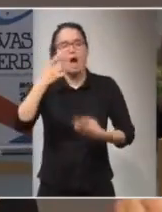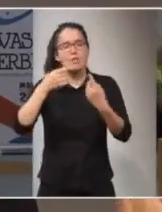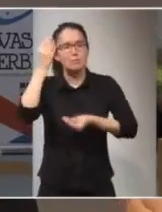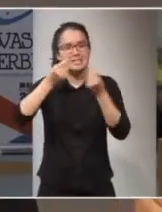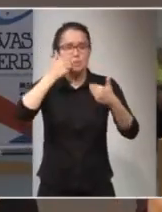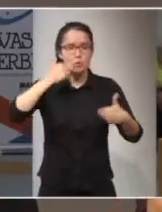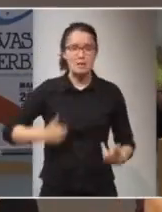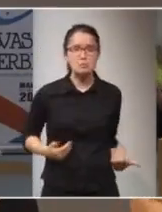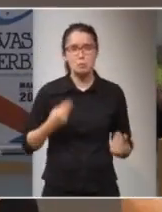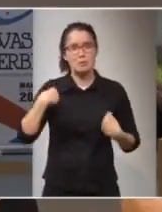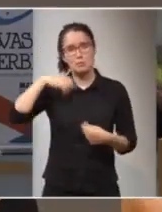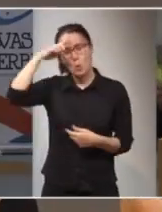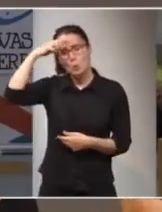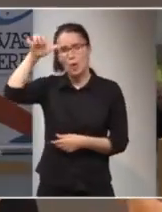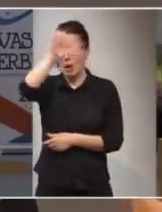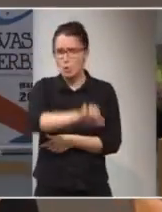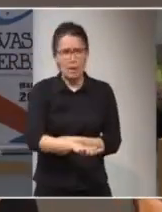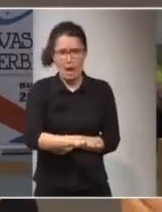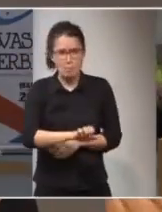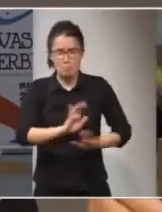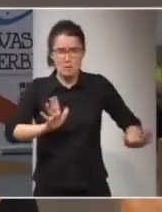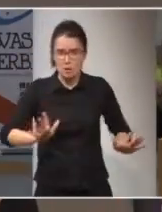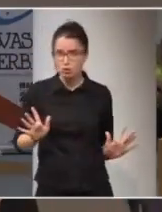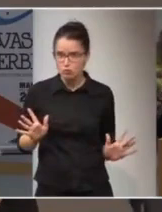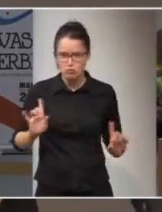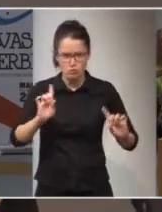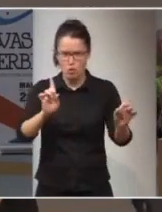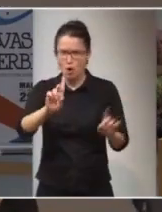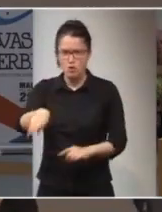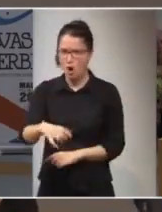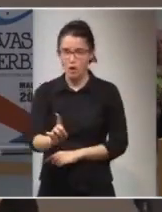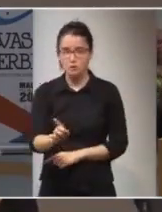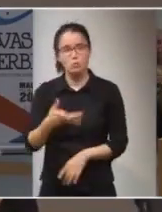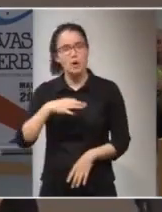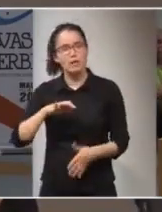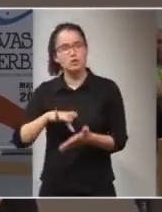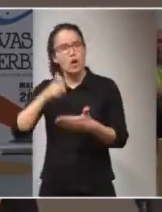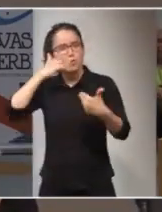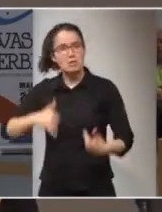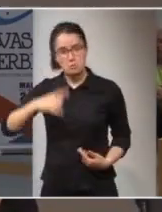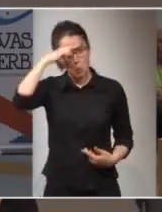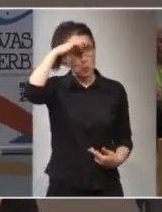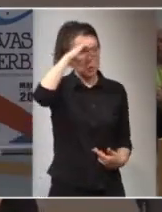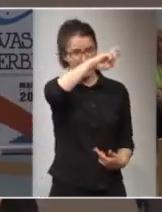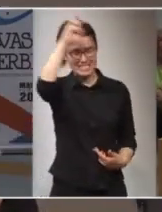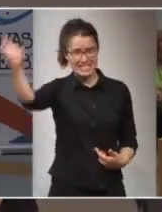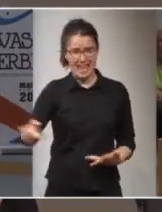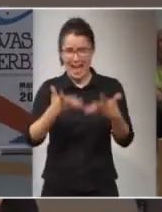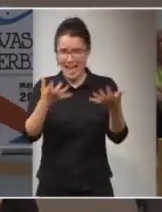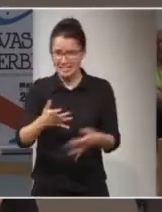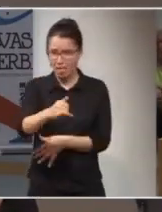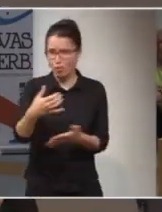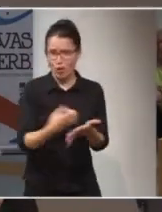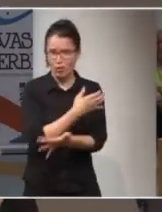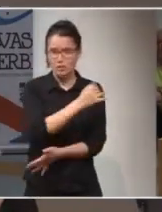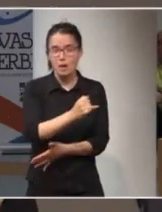de cultura occidental, del humanismo europeo, podemos encontrar humanismo en las diferentes culturas. y a partir